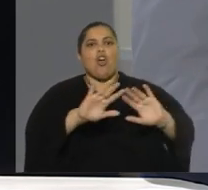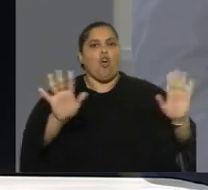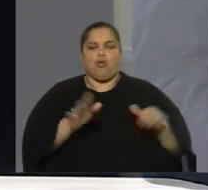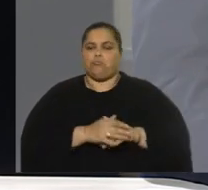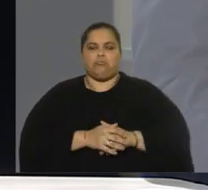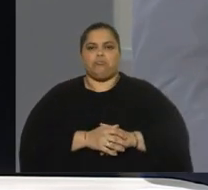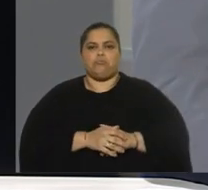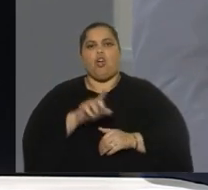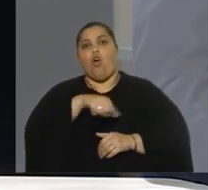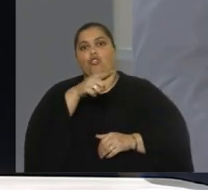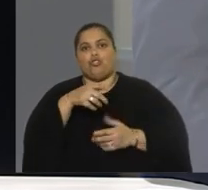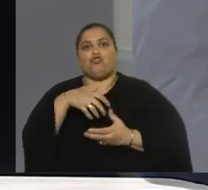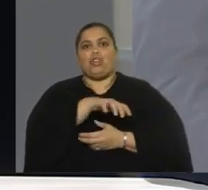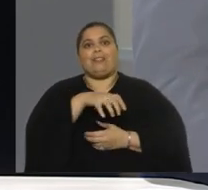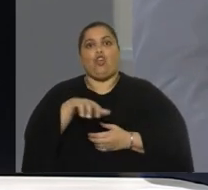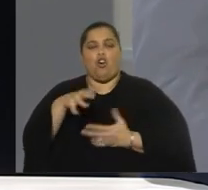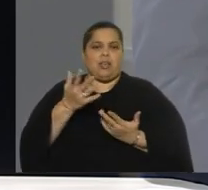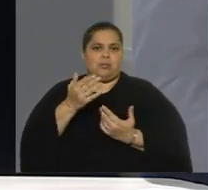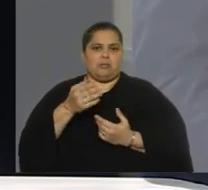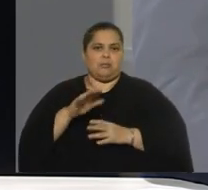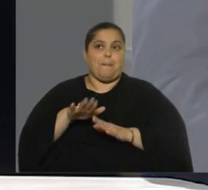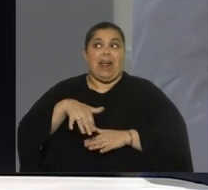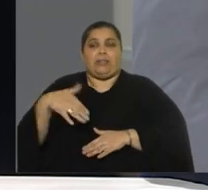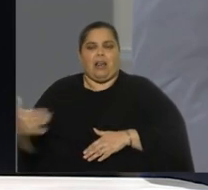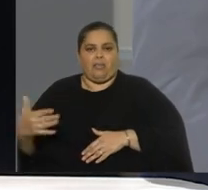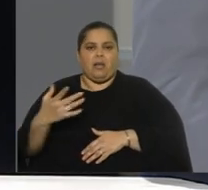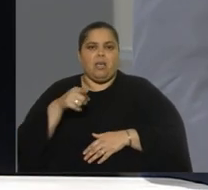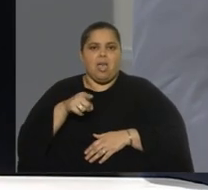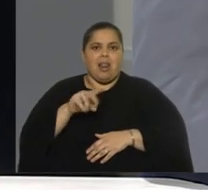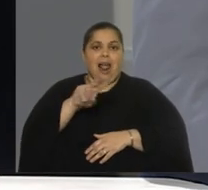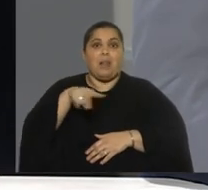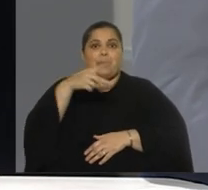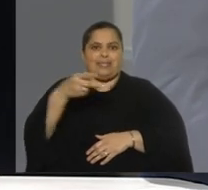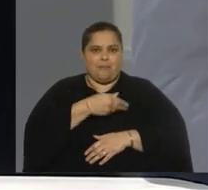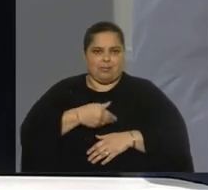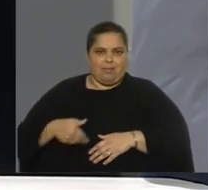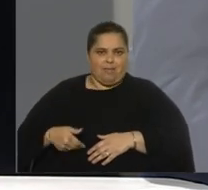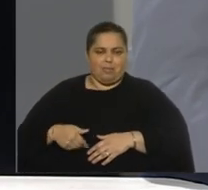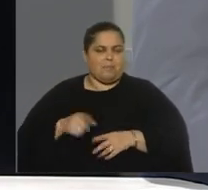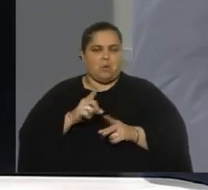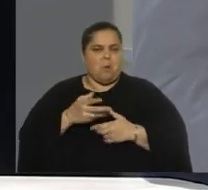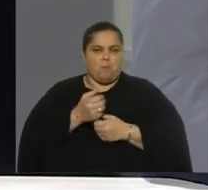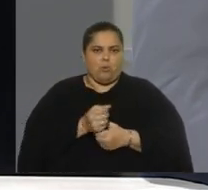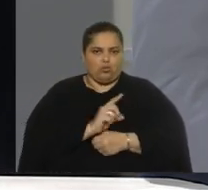radicales, siendo, él el vicepresidente, este, y bueno,